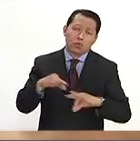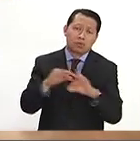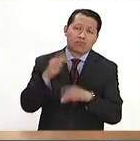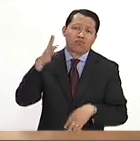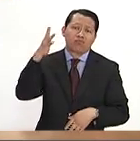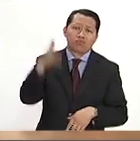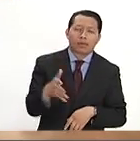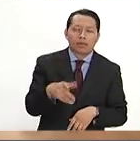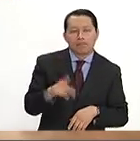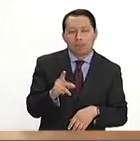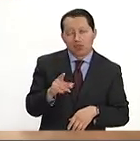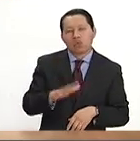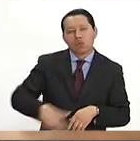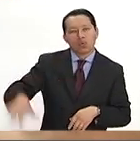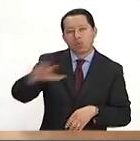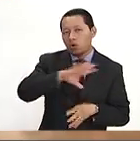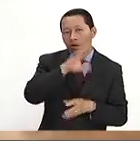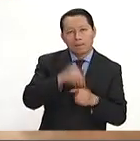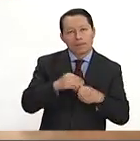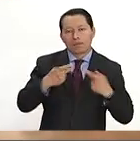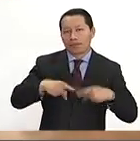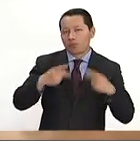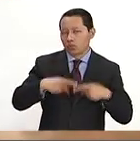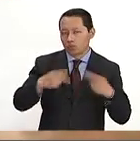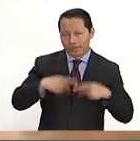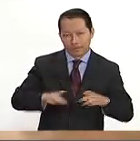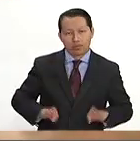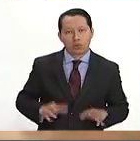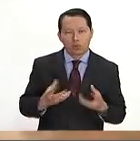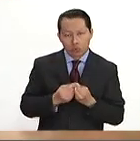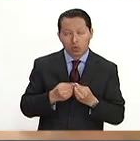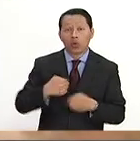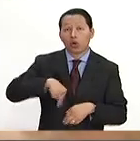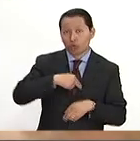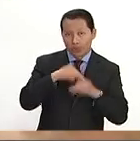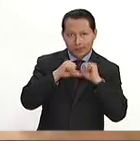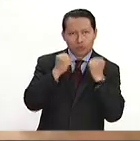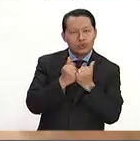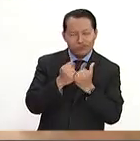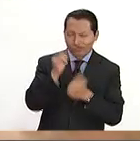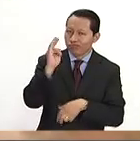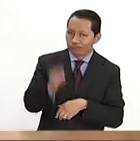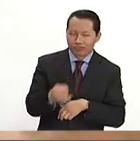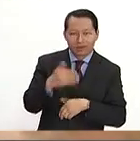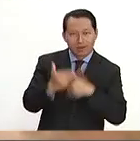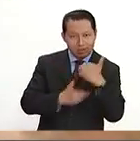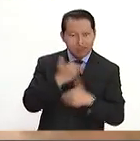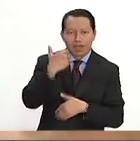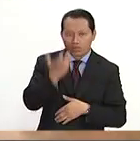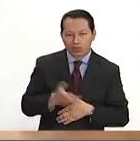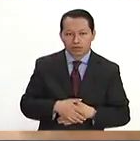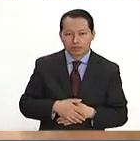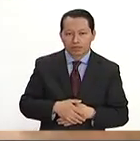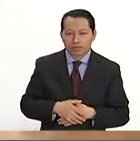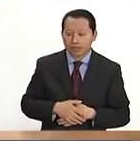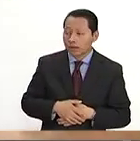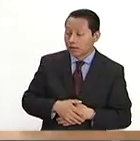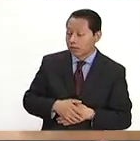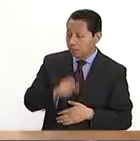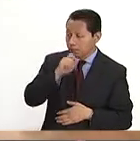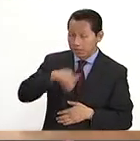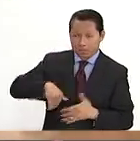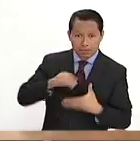hacer, pero en la sociedad en conjunto. Y AMSE estamos dispuestas y listas para ello. Finalmente, hablaron de una palabra clave,